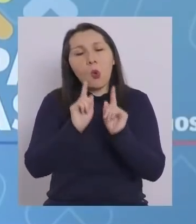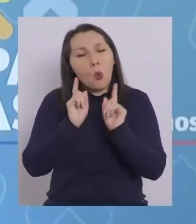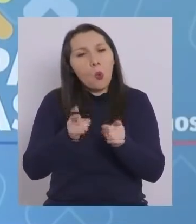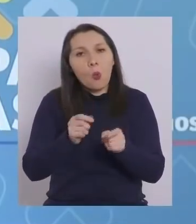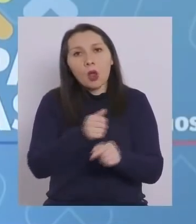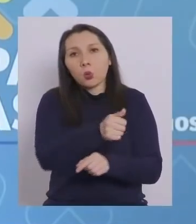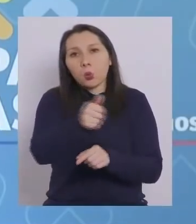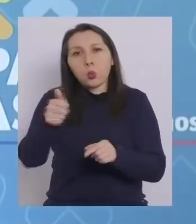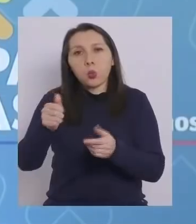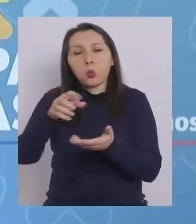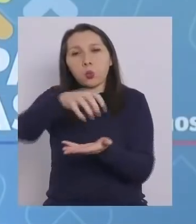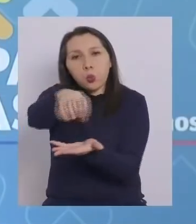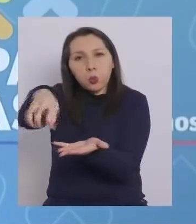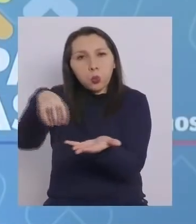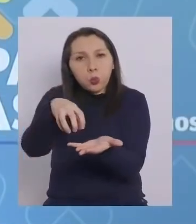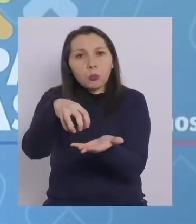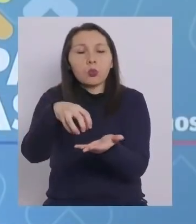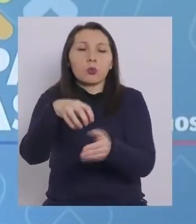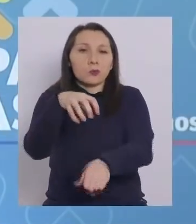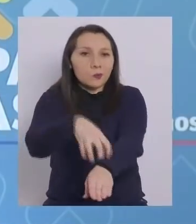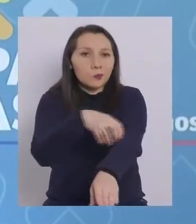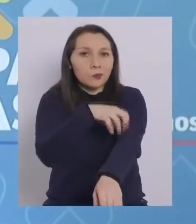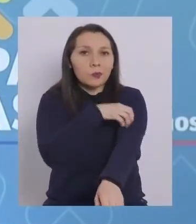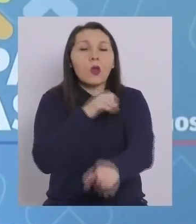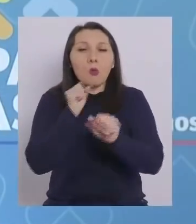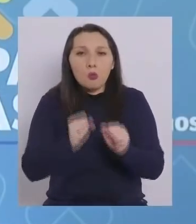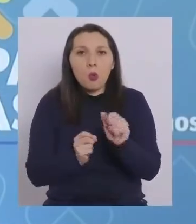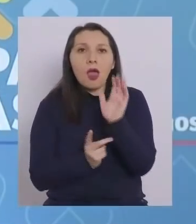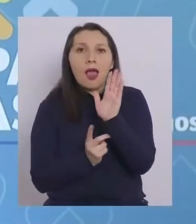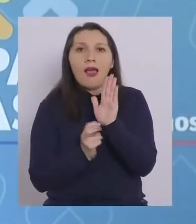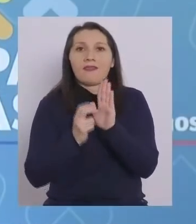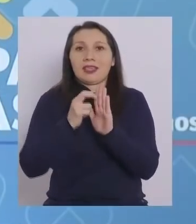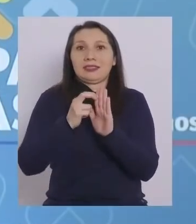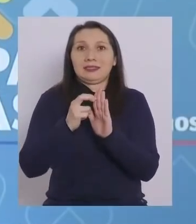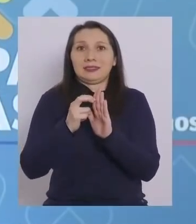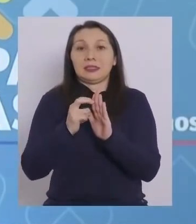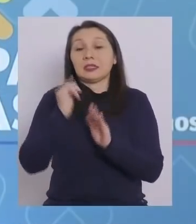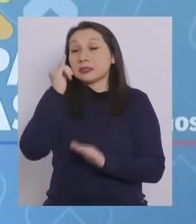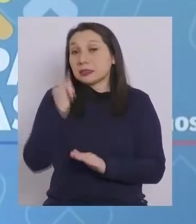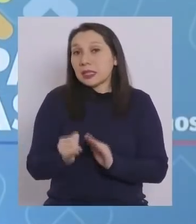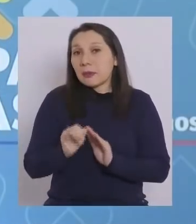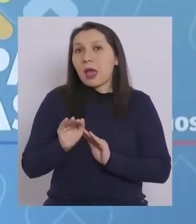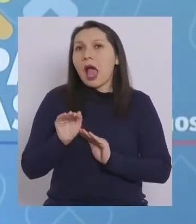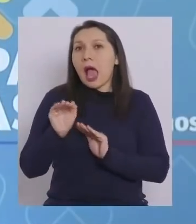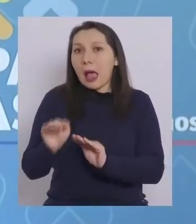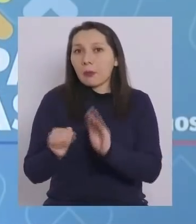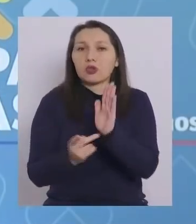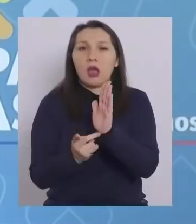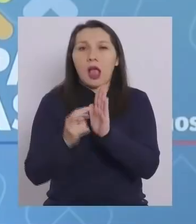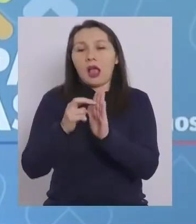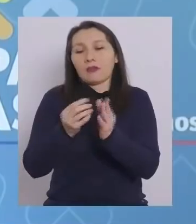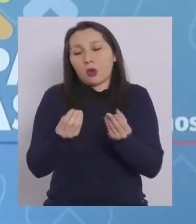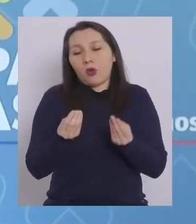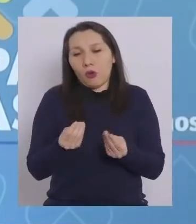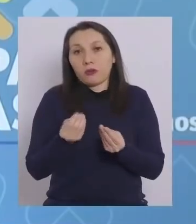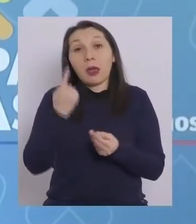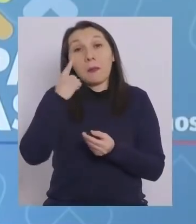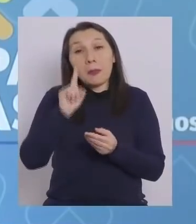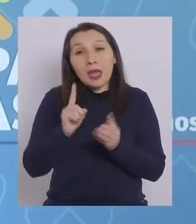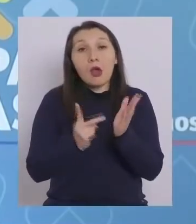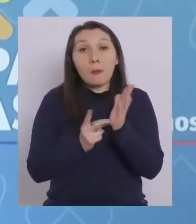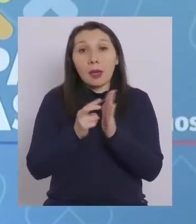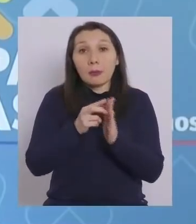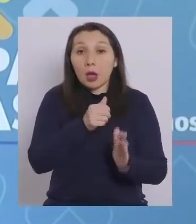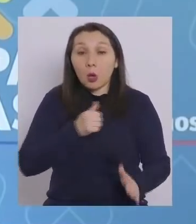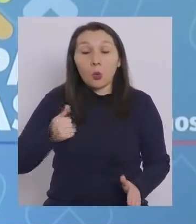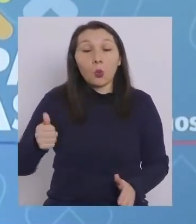las comunas y regiones que han logrado avanzar. Siempre estamos apoyando los avances, obviamente, pero el paso a paso